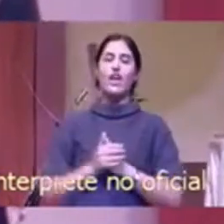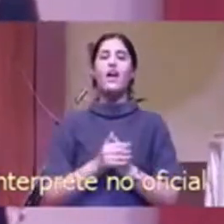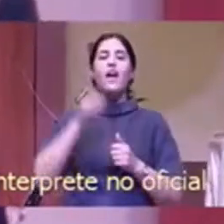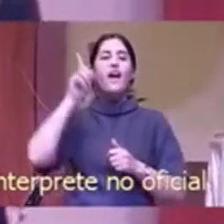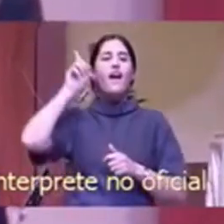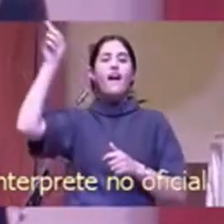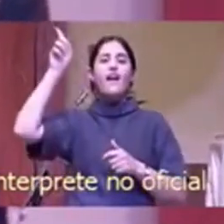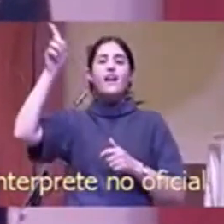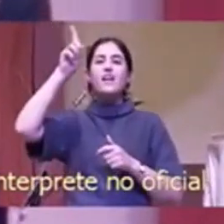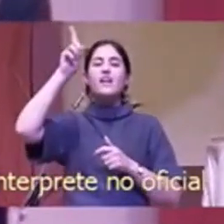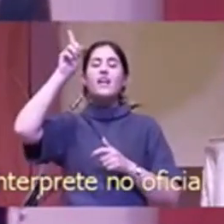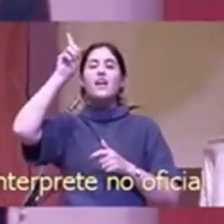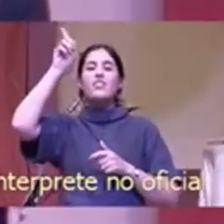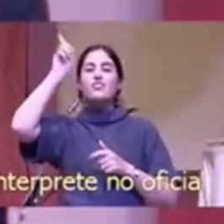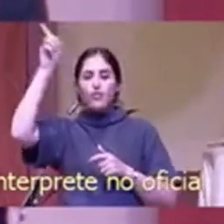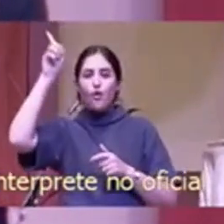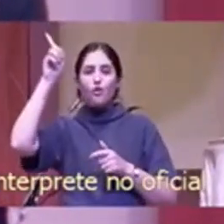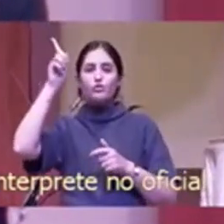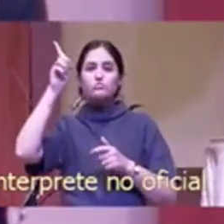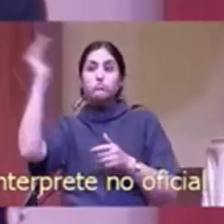El Dios que se hizo hombre.